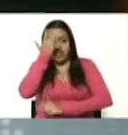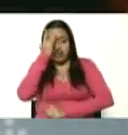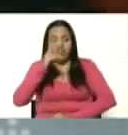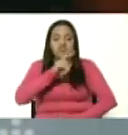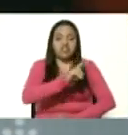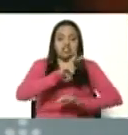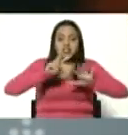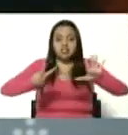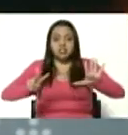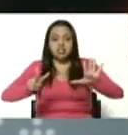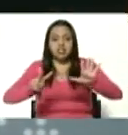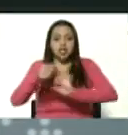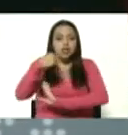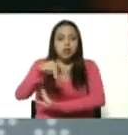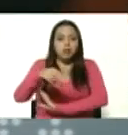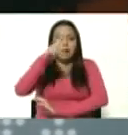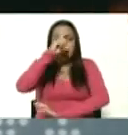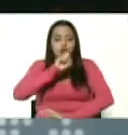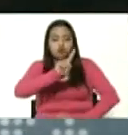noviembre de 1992